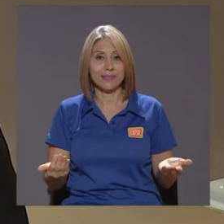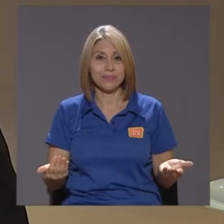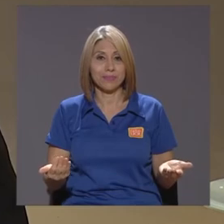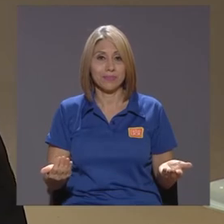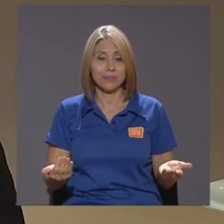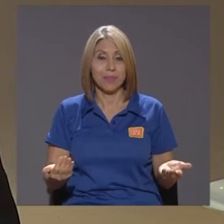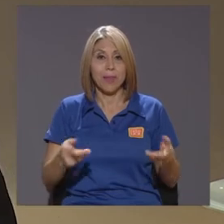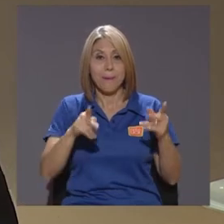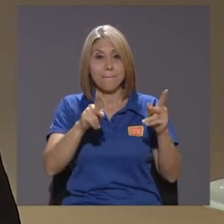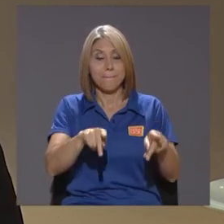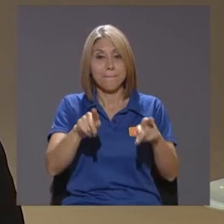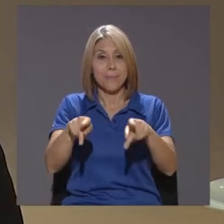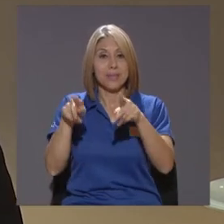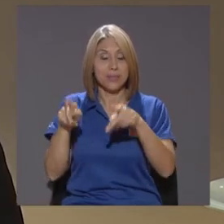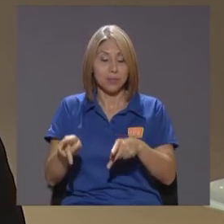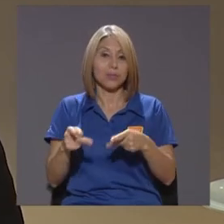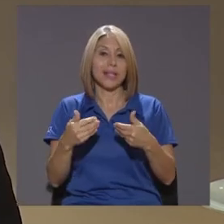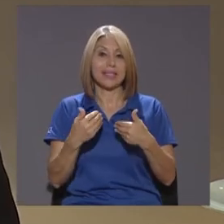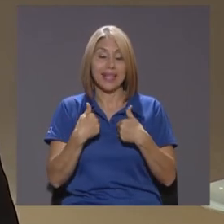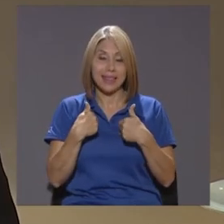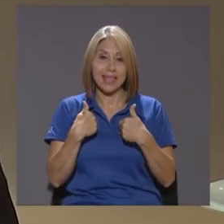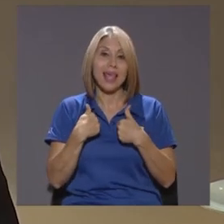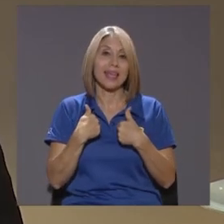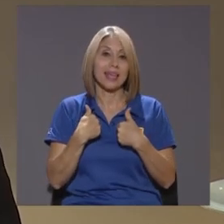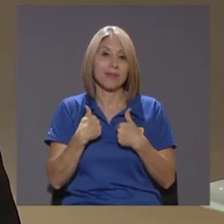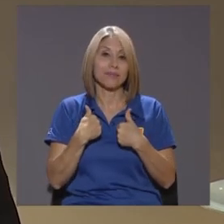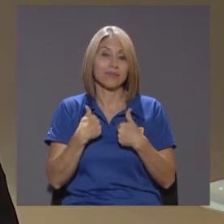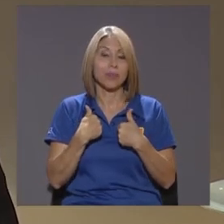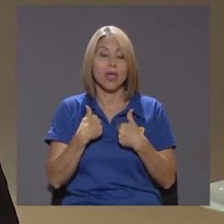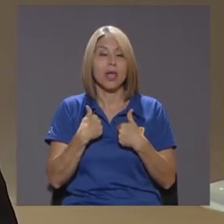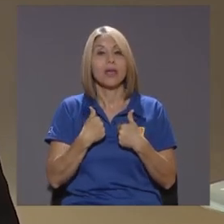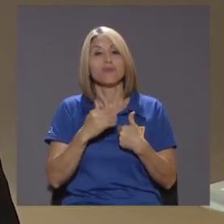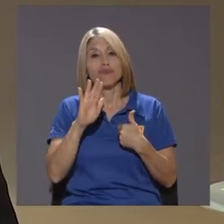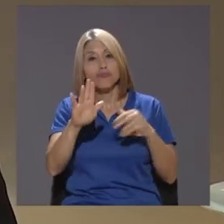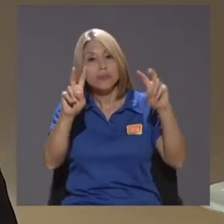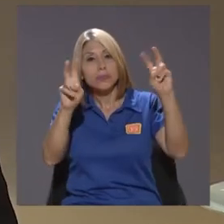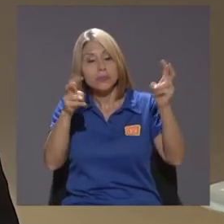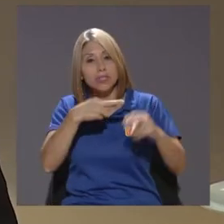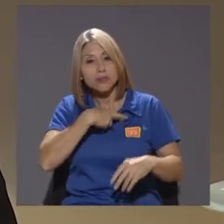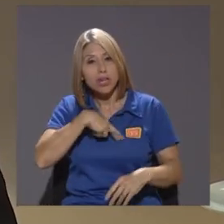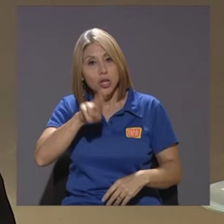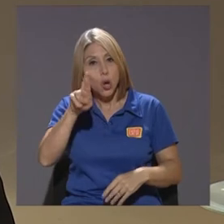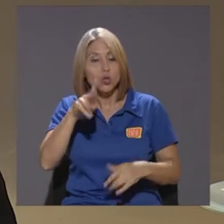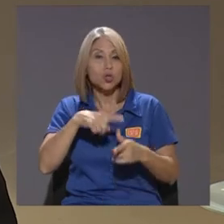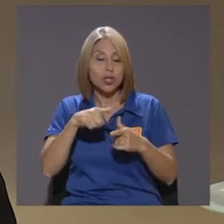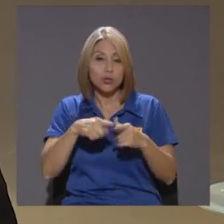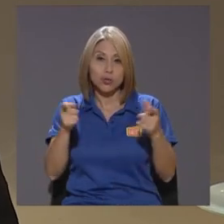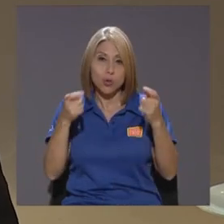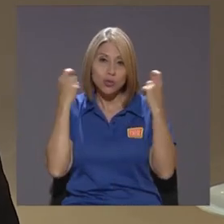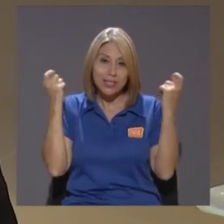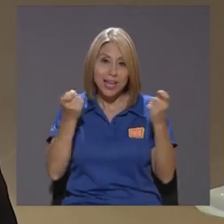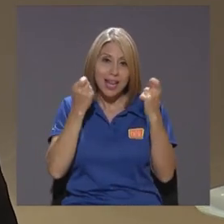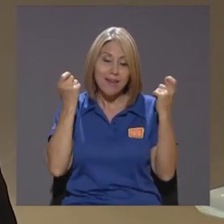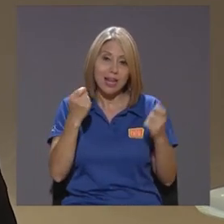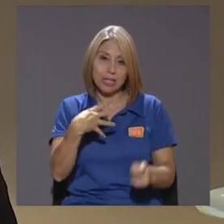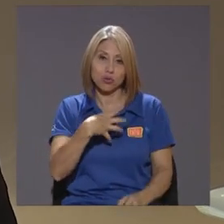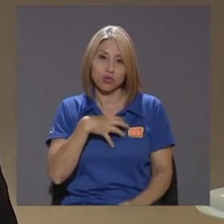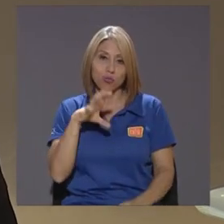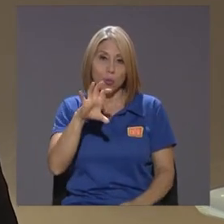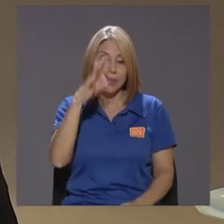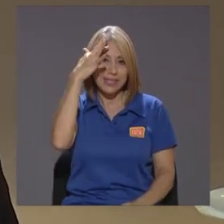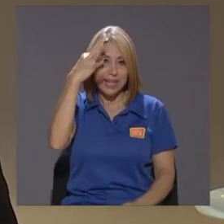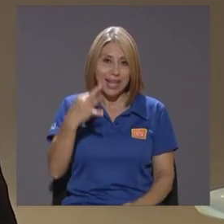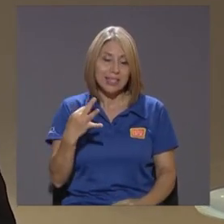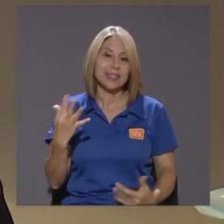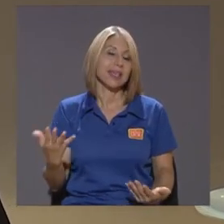Aquellos que Tienen Aspectos religiosos Pues que los Celebren Sus propias creencias